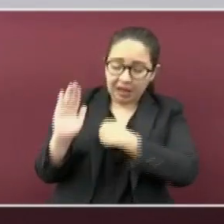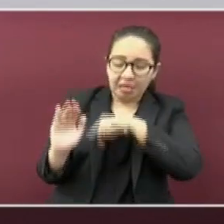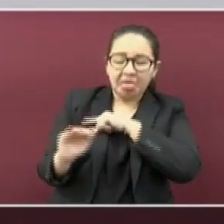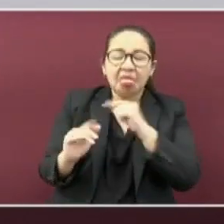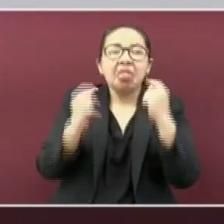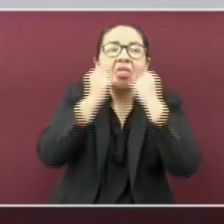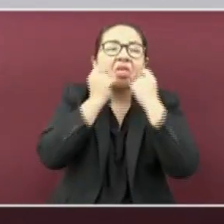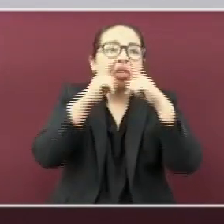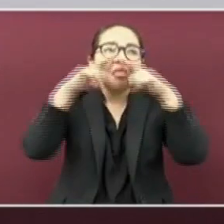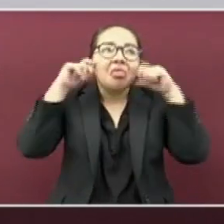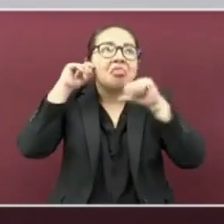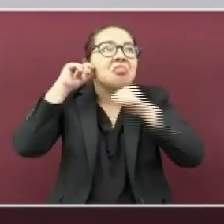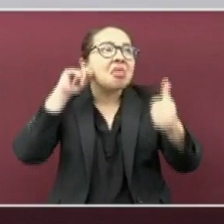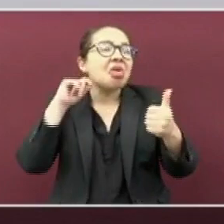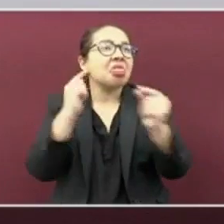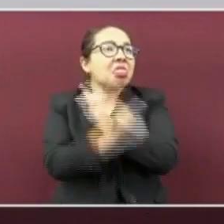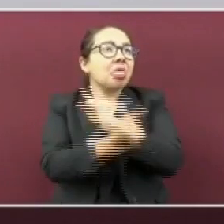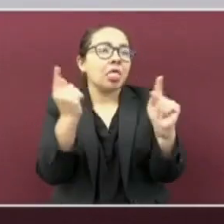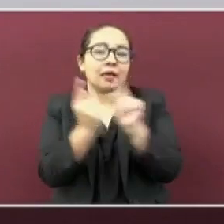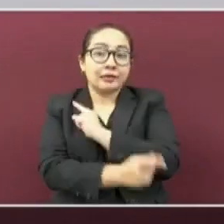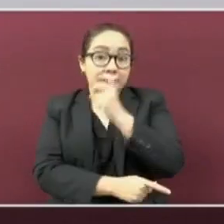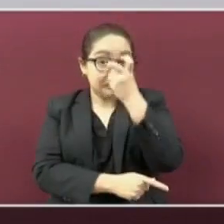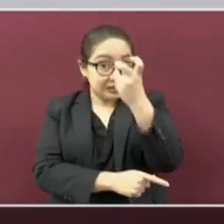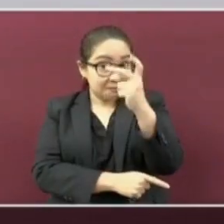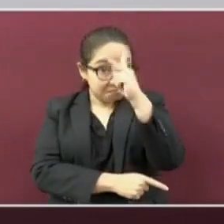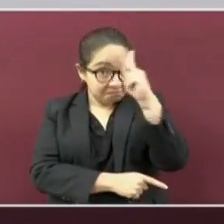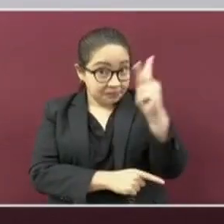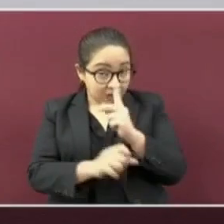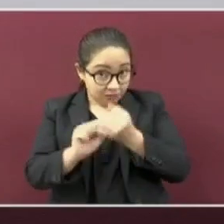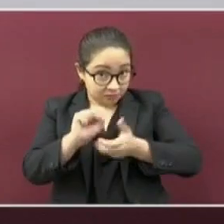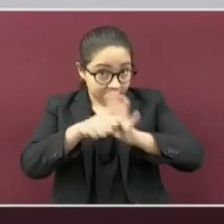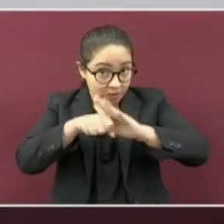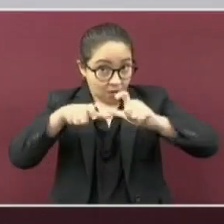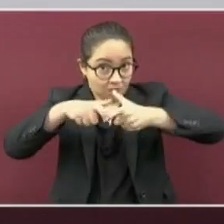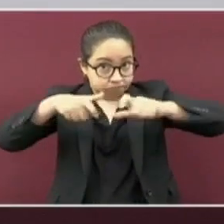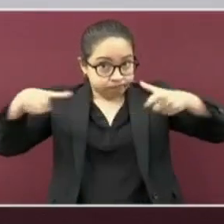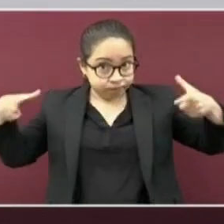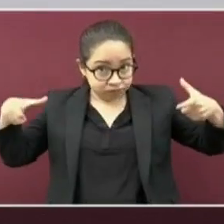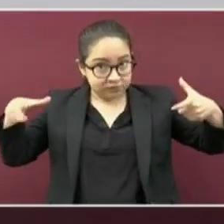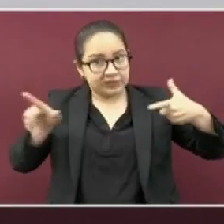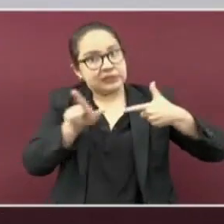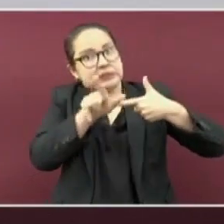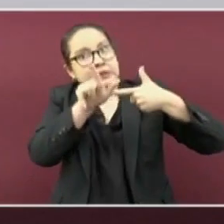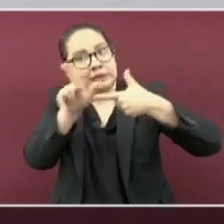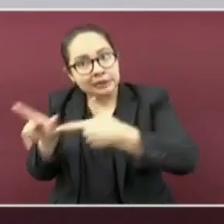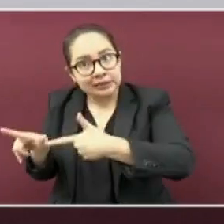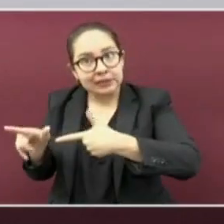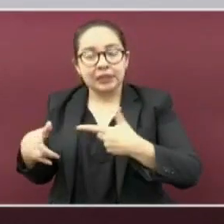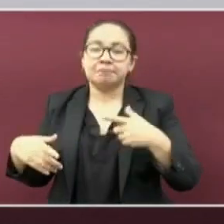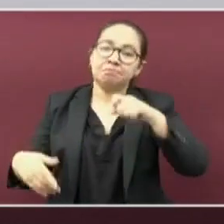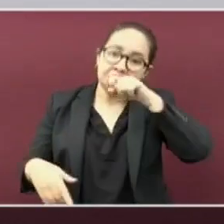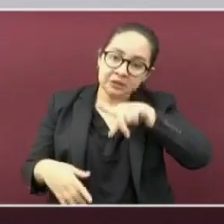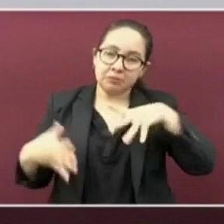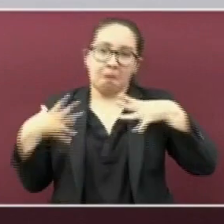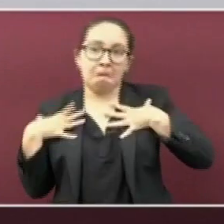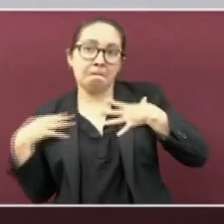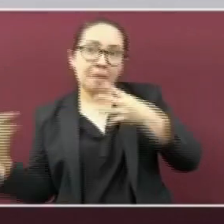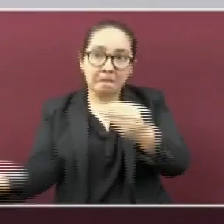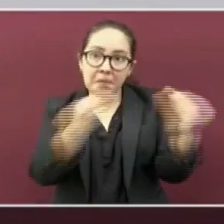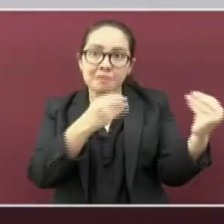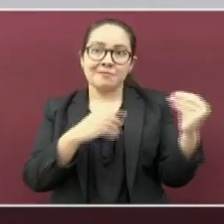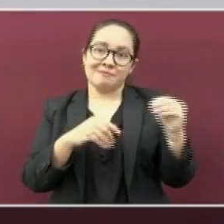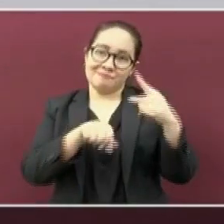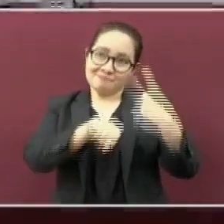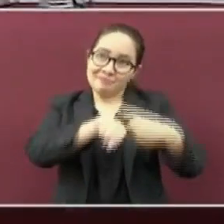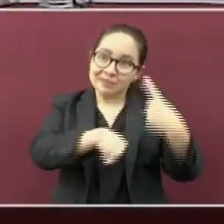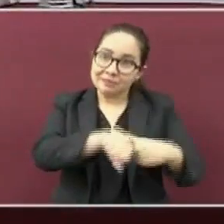contribuyen en forma importante, no sólo a la persistencia, también a la dispersión de la